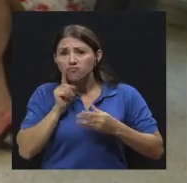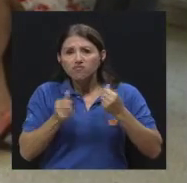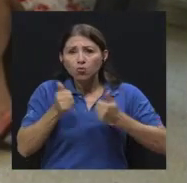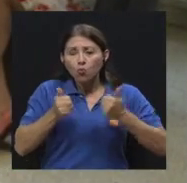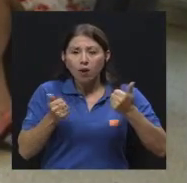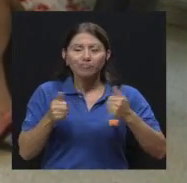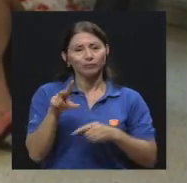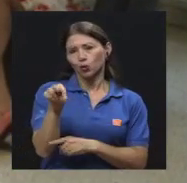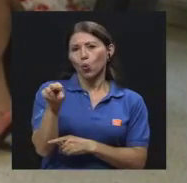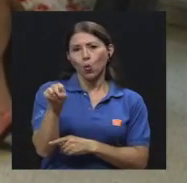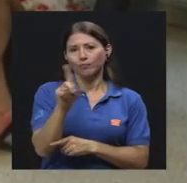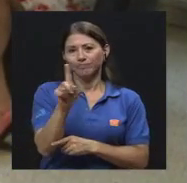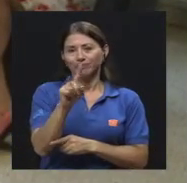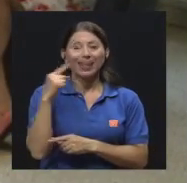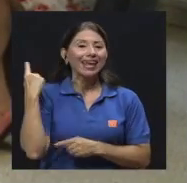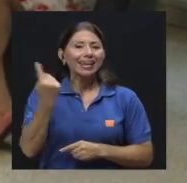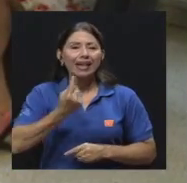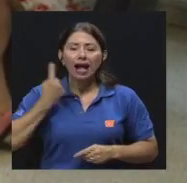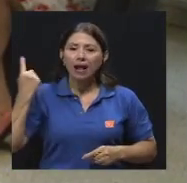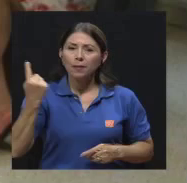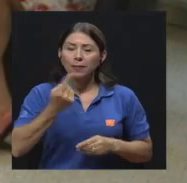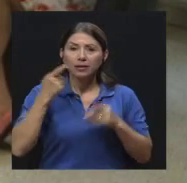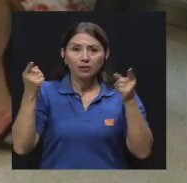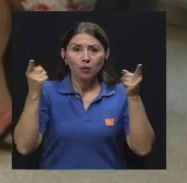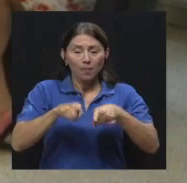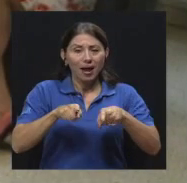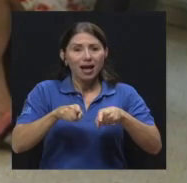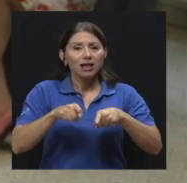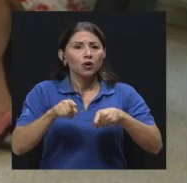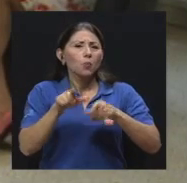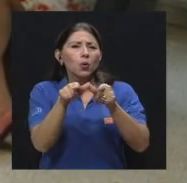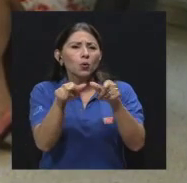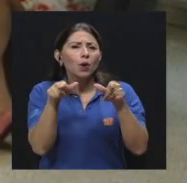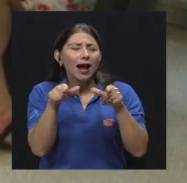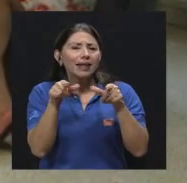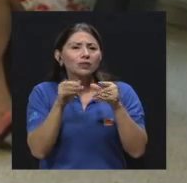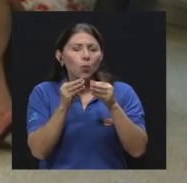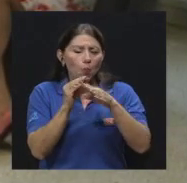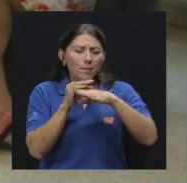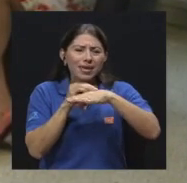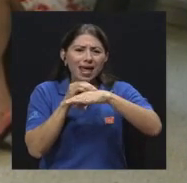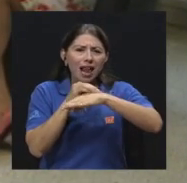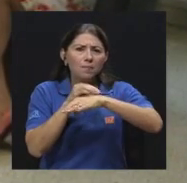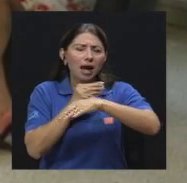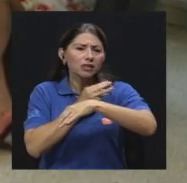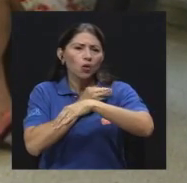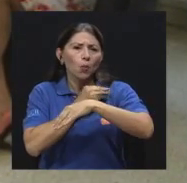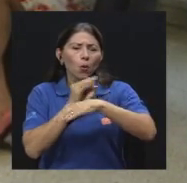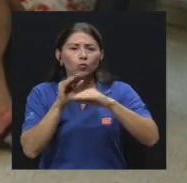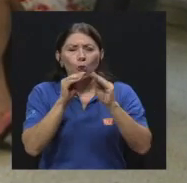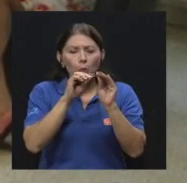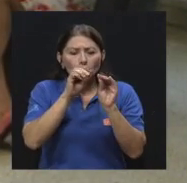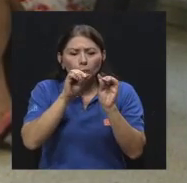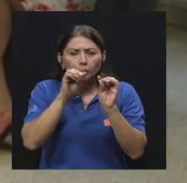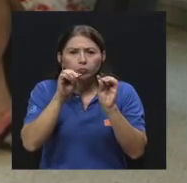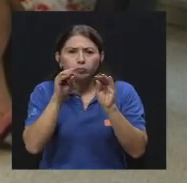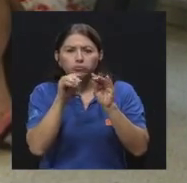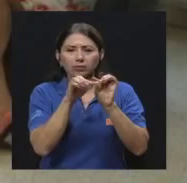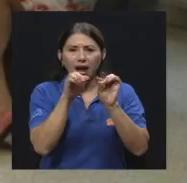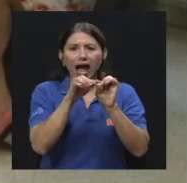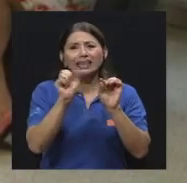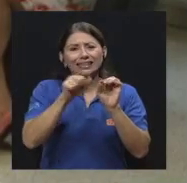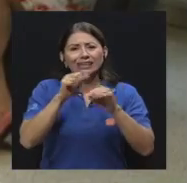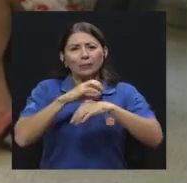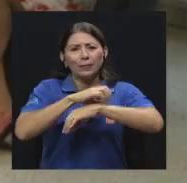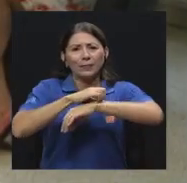generalmente en las zonas de pliegue sí, pero en la piel que no es pliegue normalmente